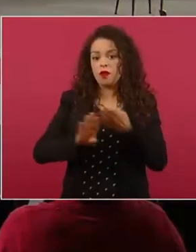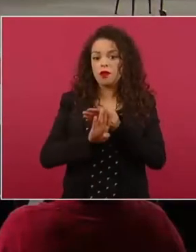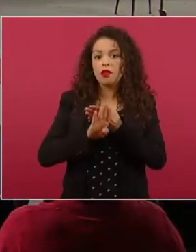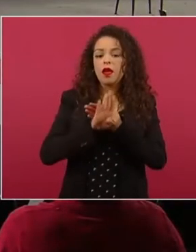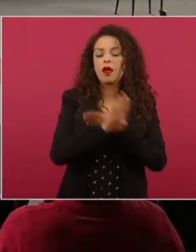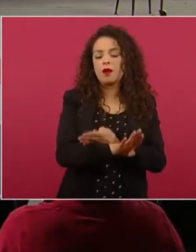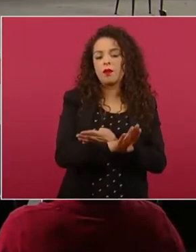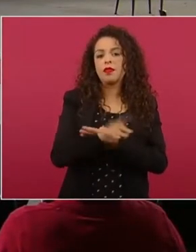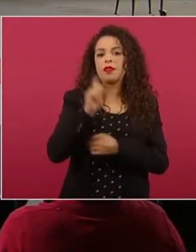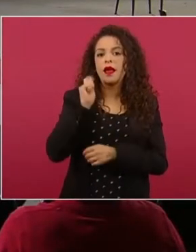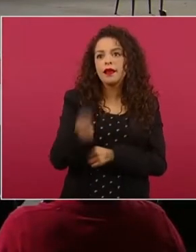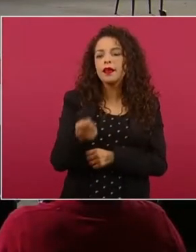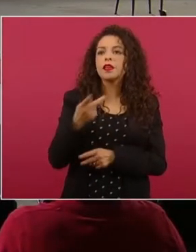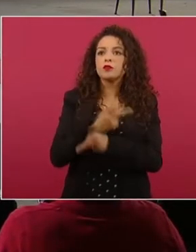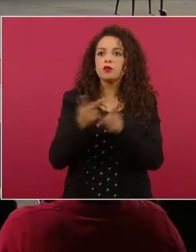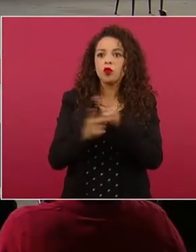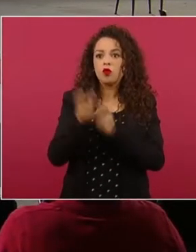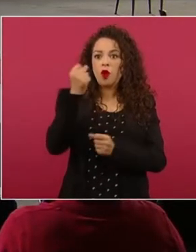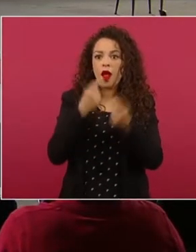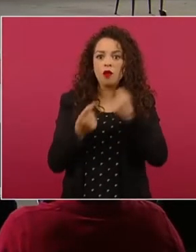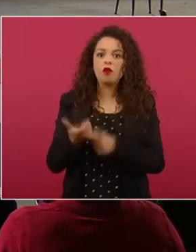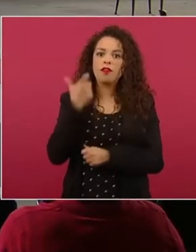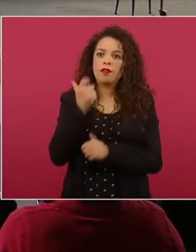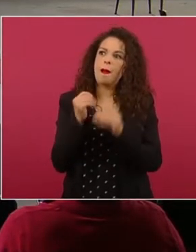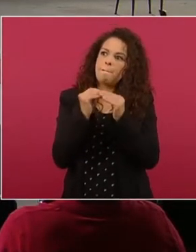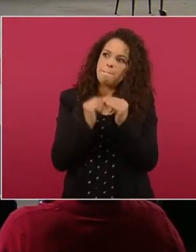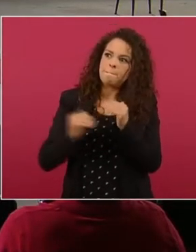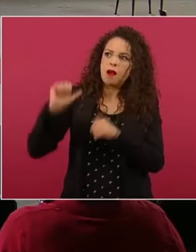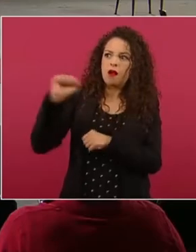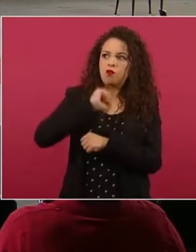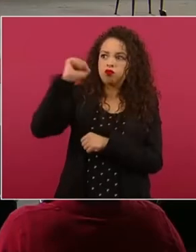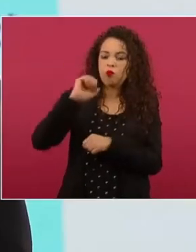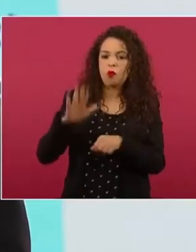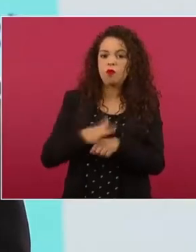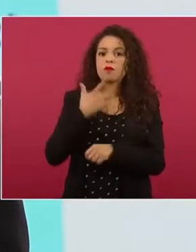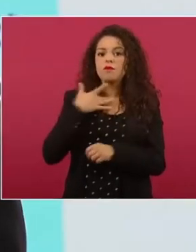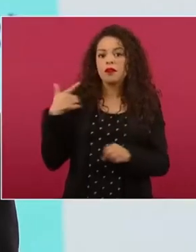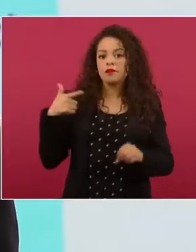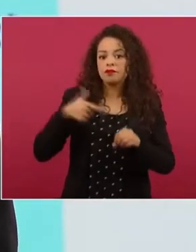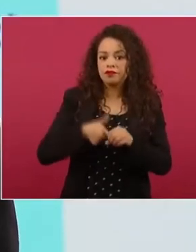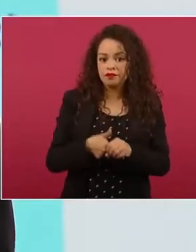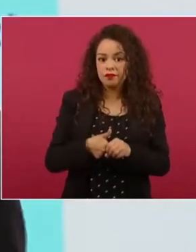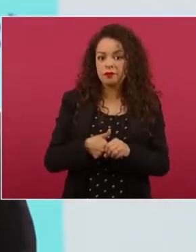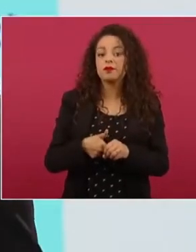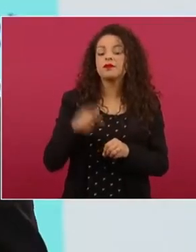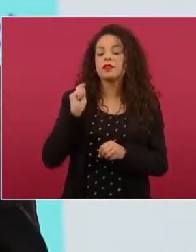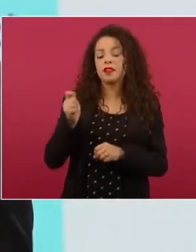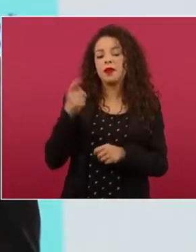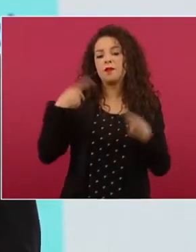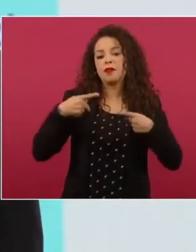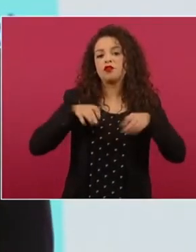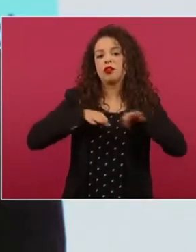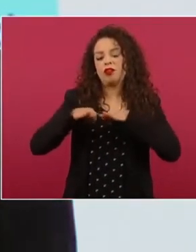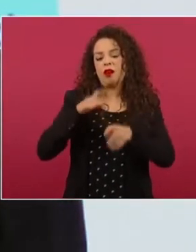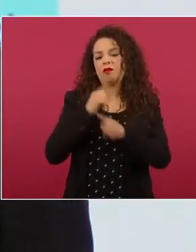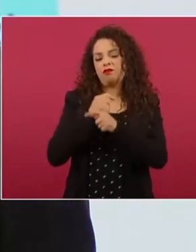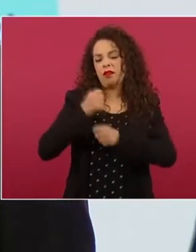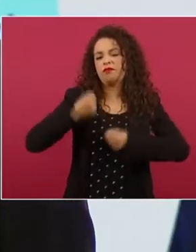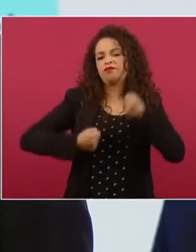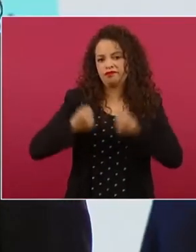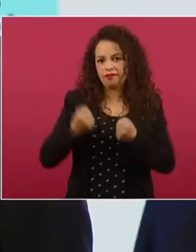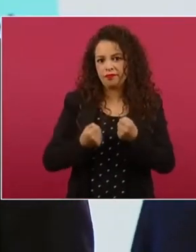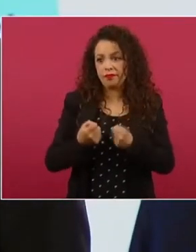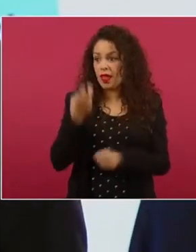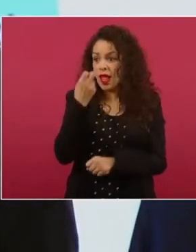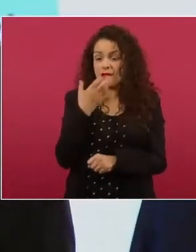incrementos en ciertos productos por el aumento de la gasolina a transportistas. Y eso sólo por poner un ejemplo.